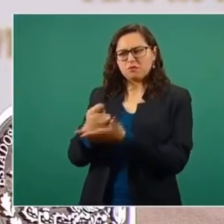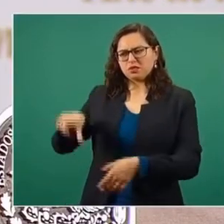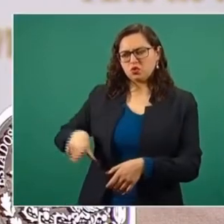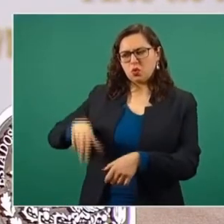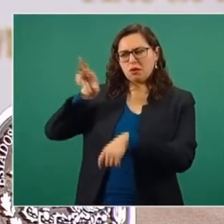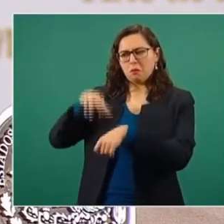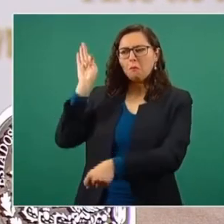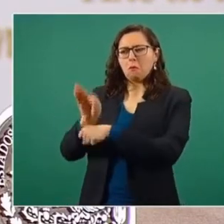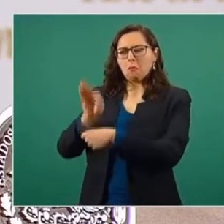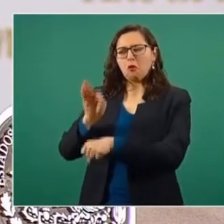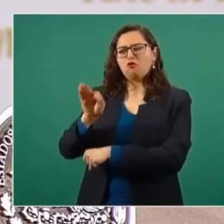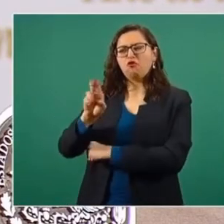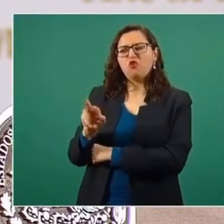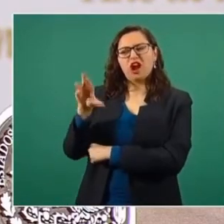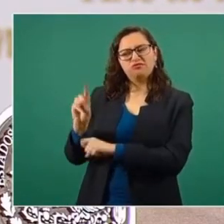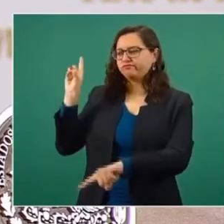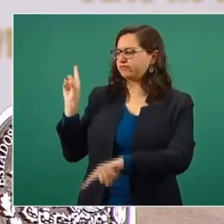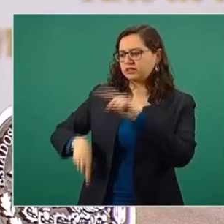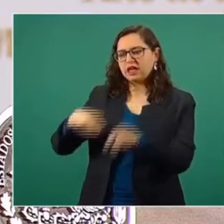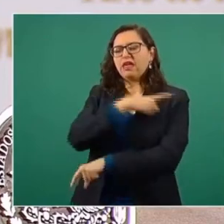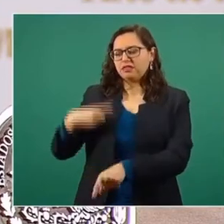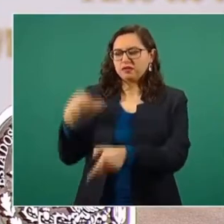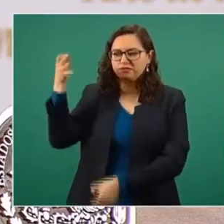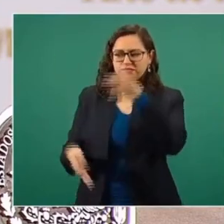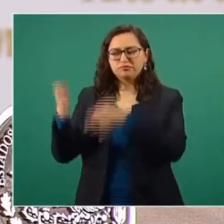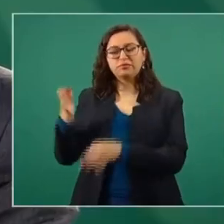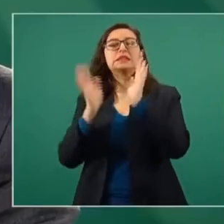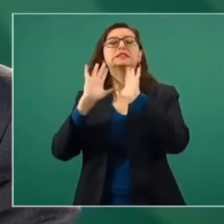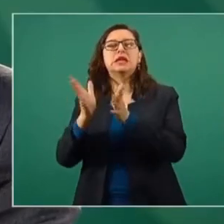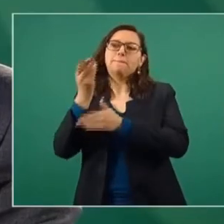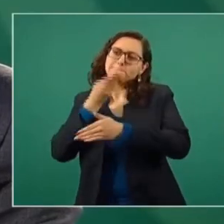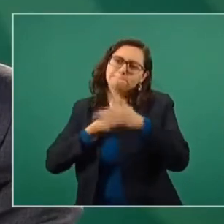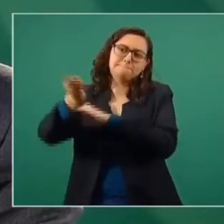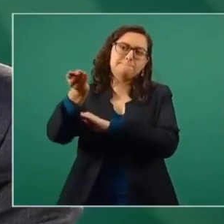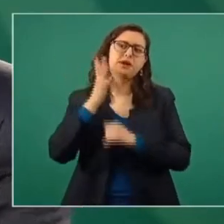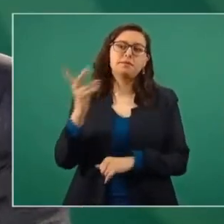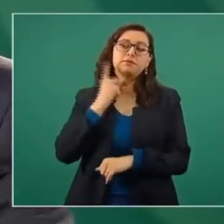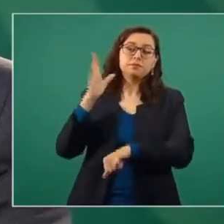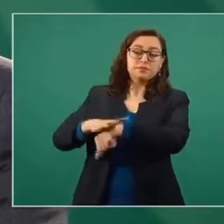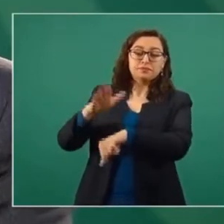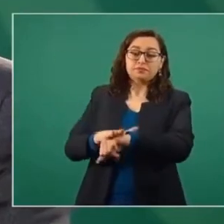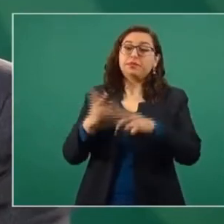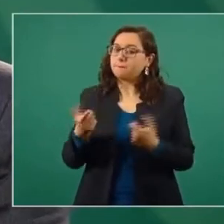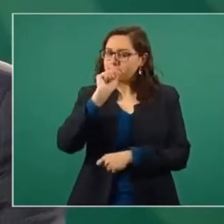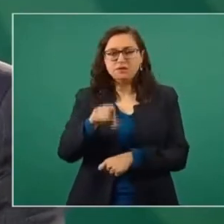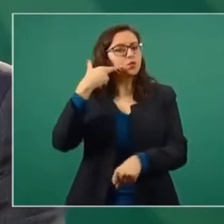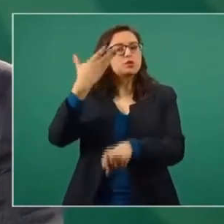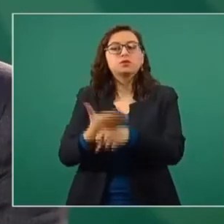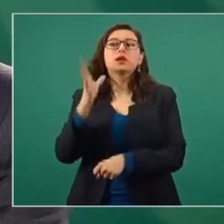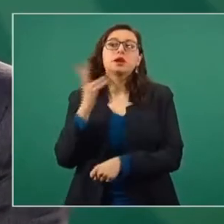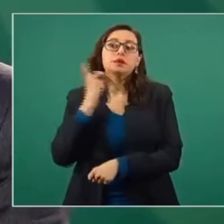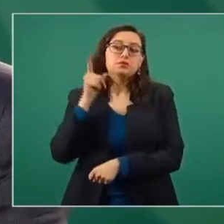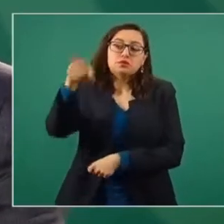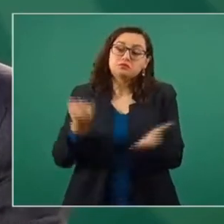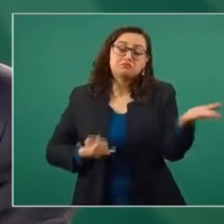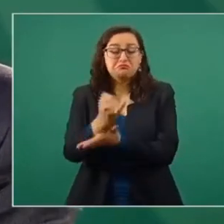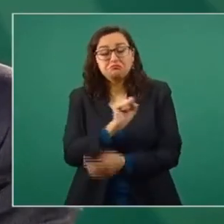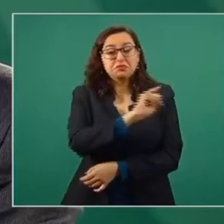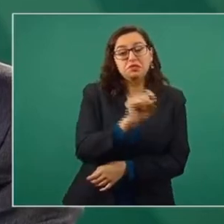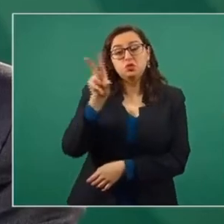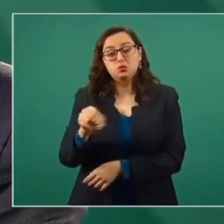pues ya está en la Cámara de Diputados y ese poder va a decidir. Hay un procedimiento.